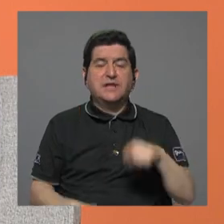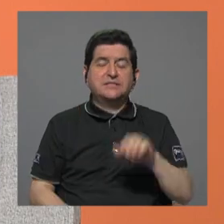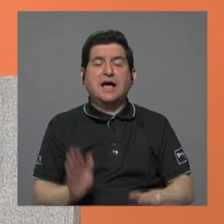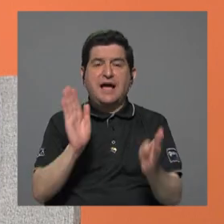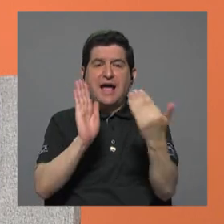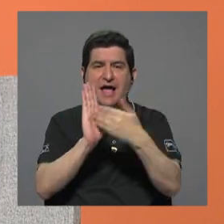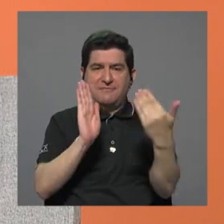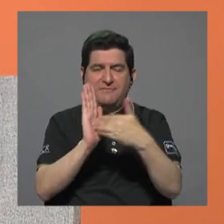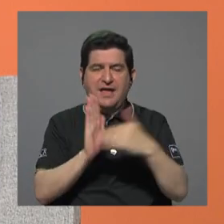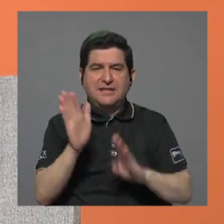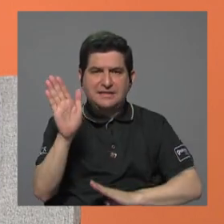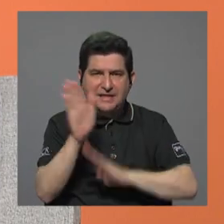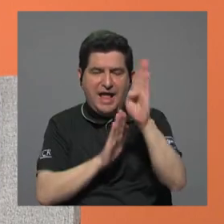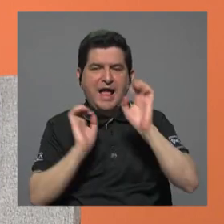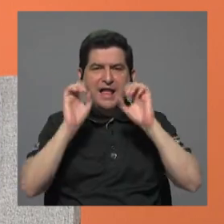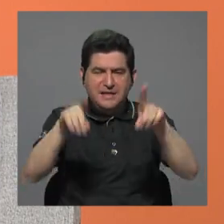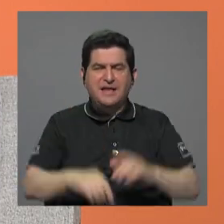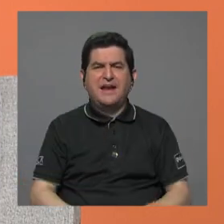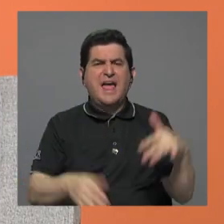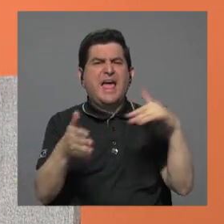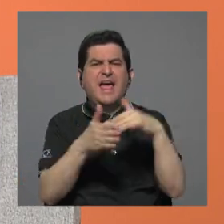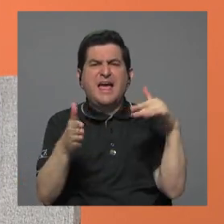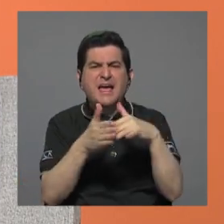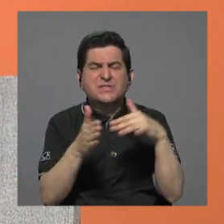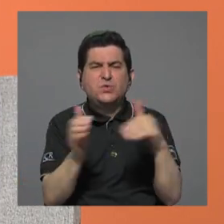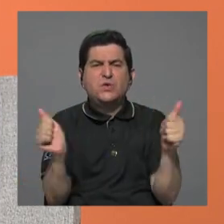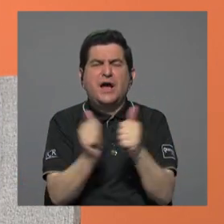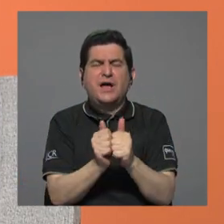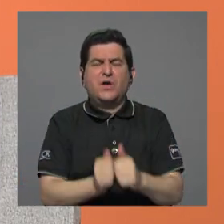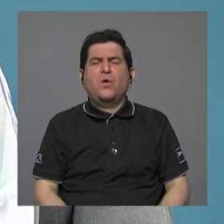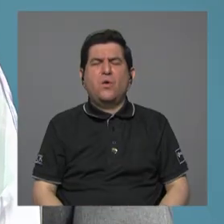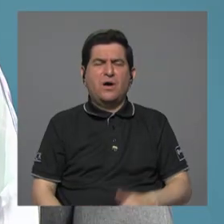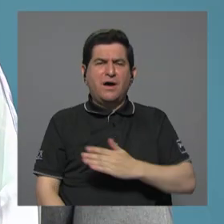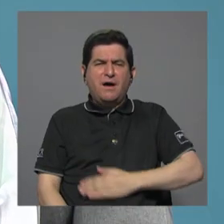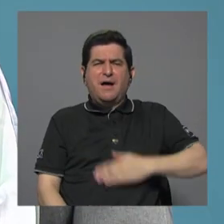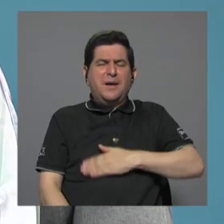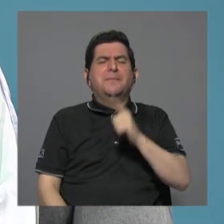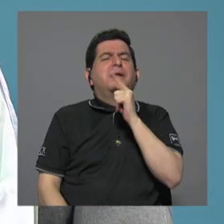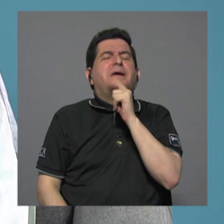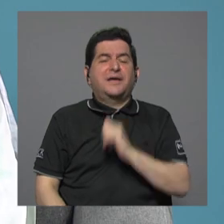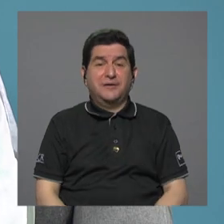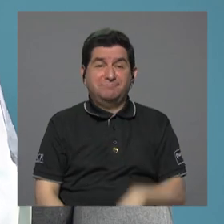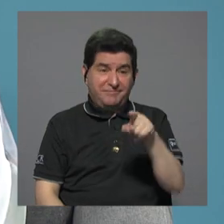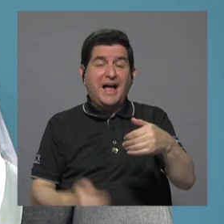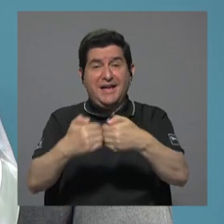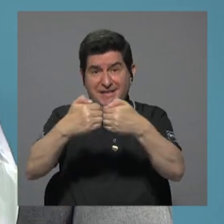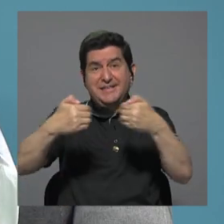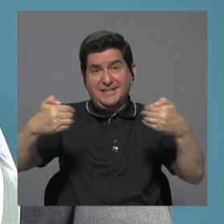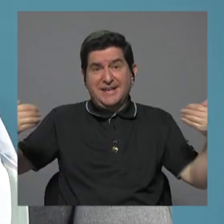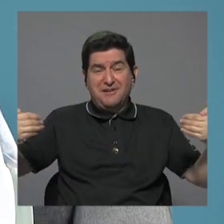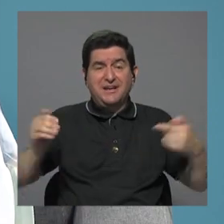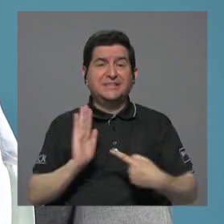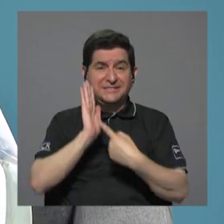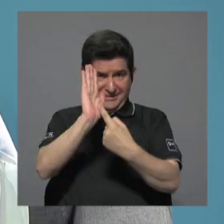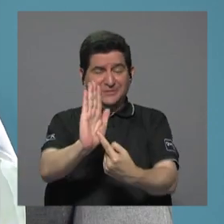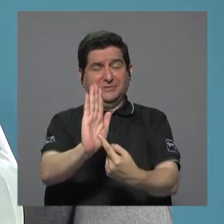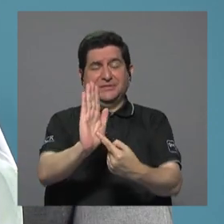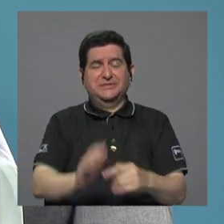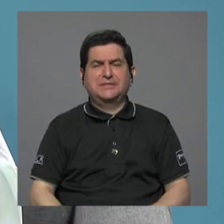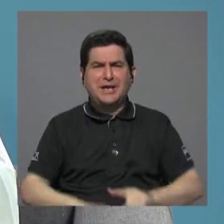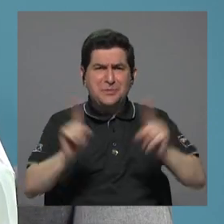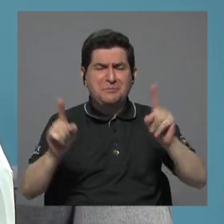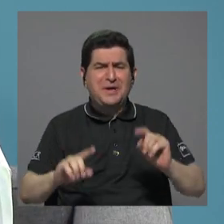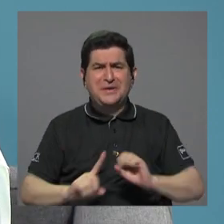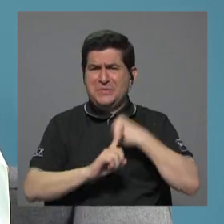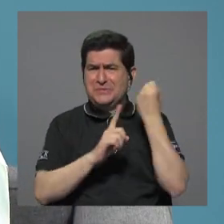educativo. ¿Quién puede ir a estudiar con el estómago vacío? Ahí está, ahí está, ¿verdad? Reflejada esa brecha. Pero es